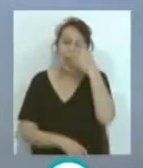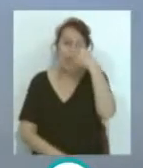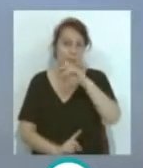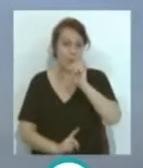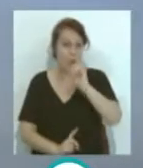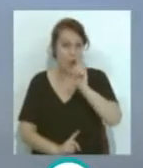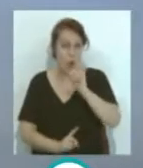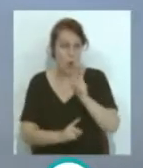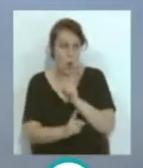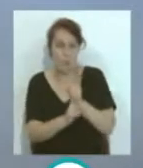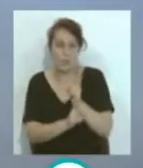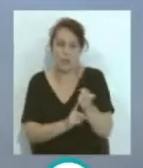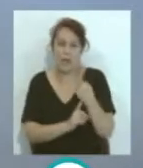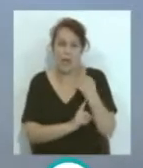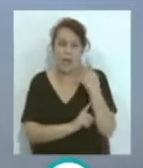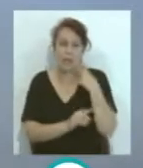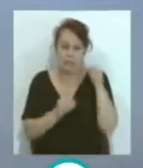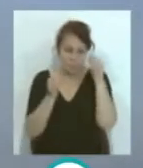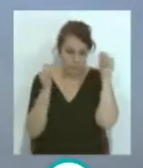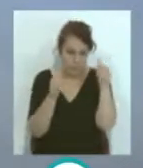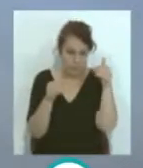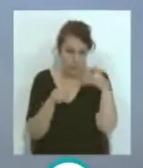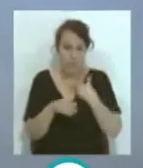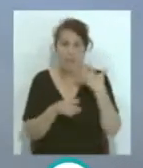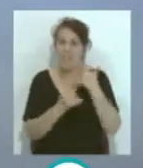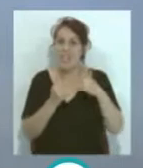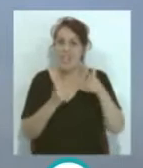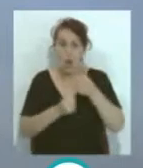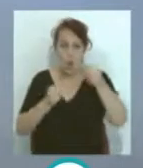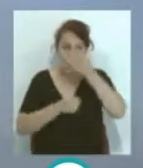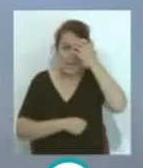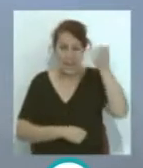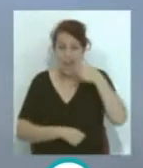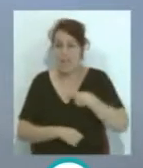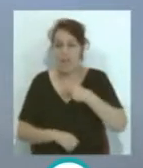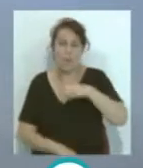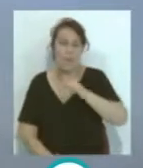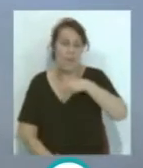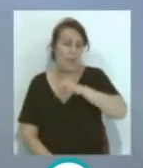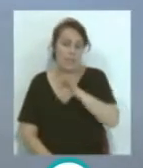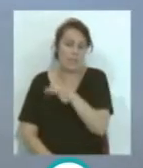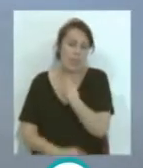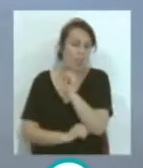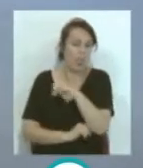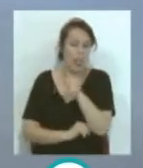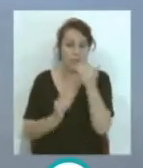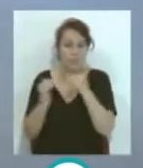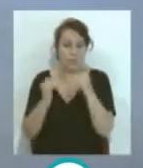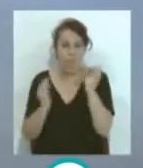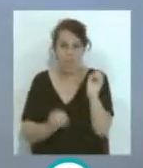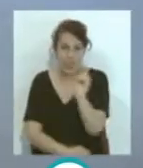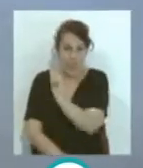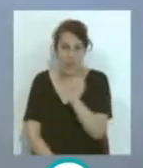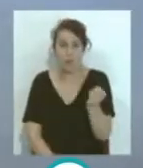Bilbao... ...que estaba más pendiente de la final de la Copa del Rey... lo que iba a suceder en San Mamés de partido... ...empate a cero...